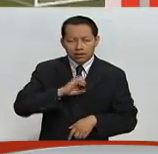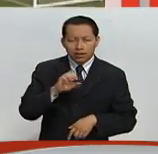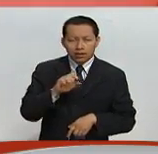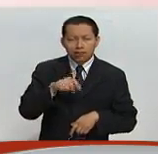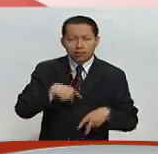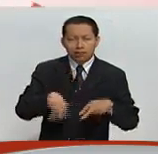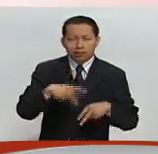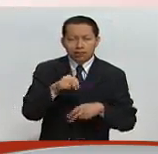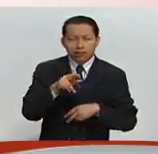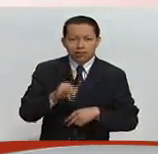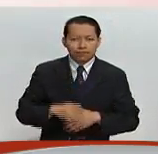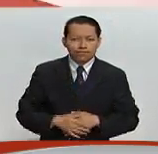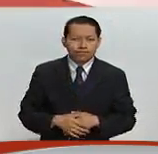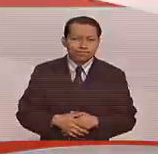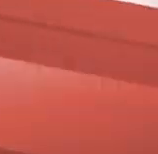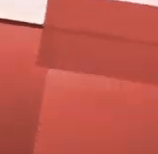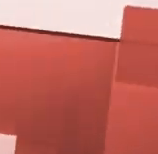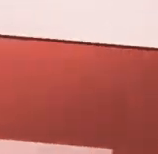Tricolor.